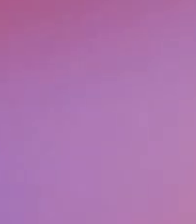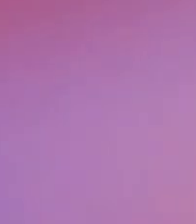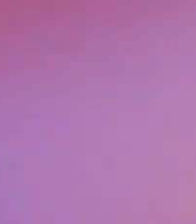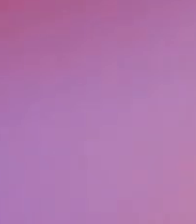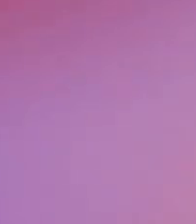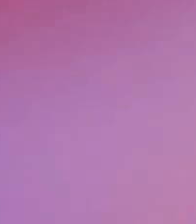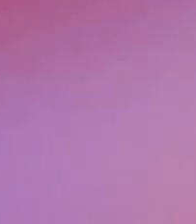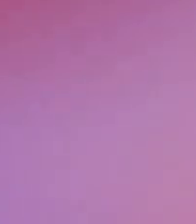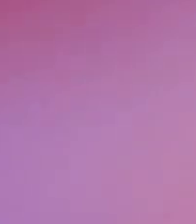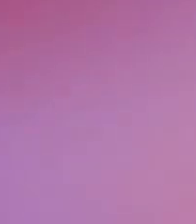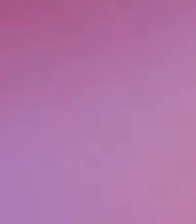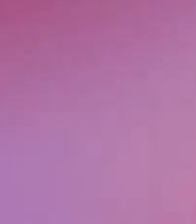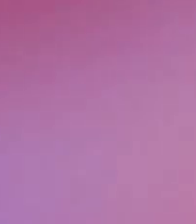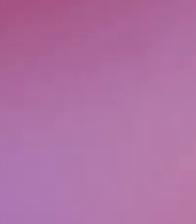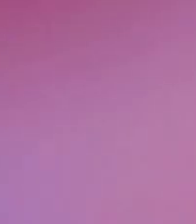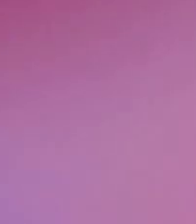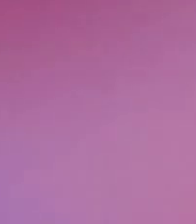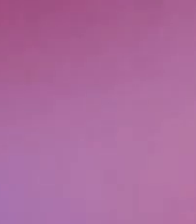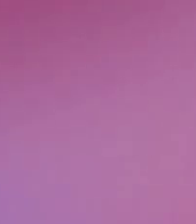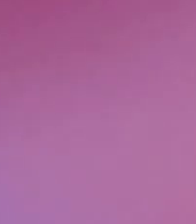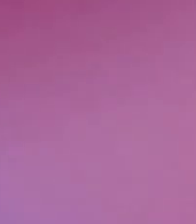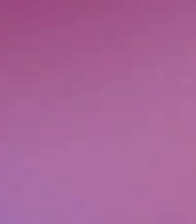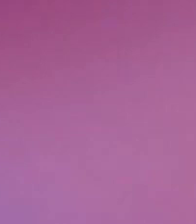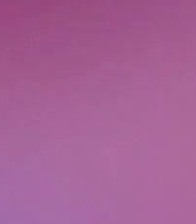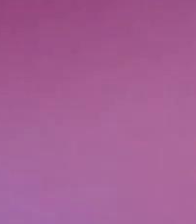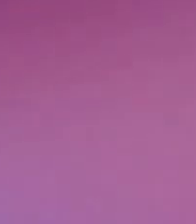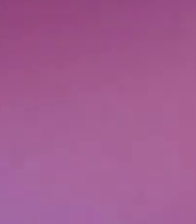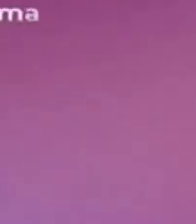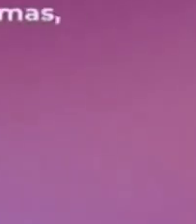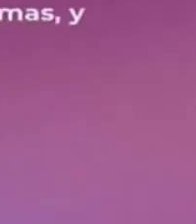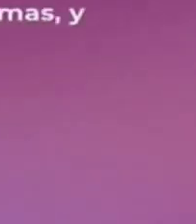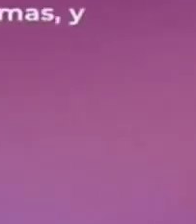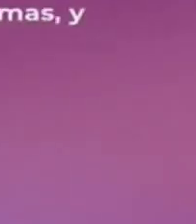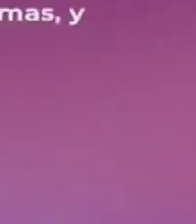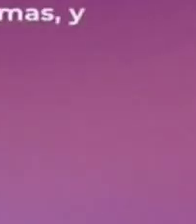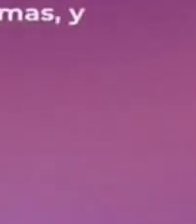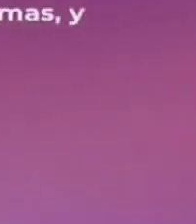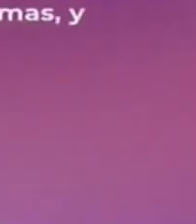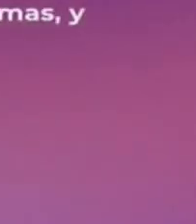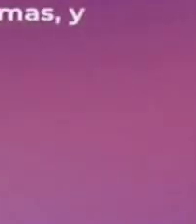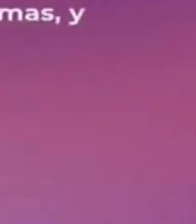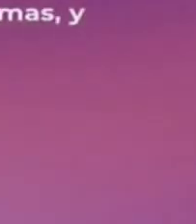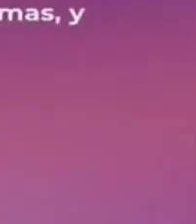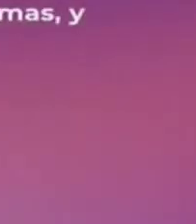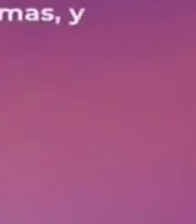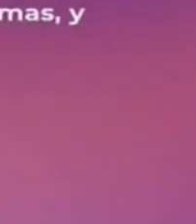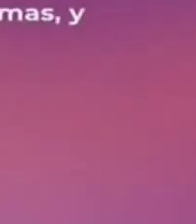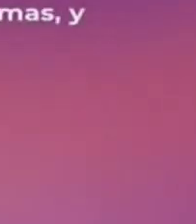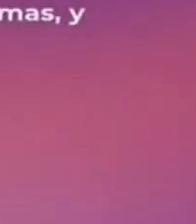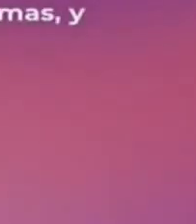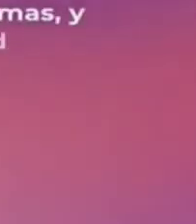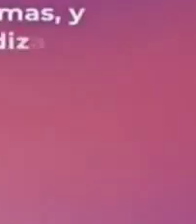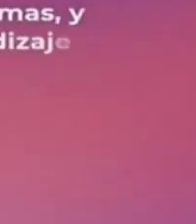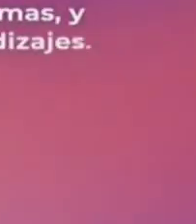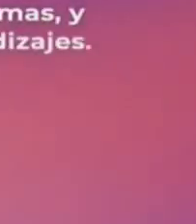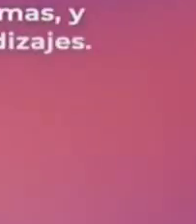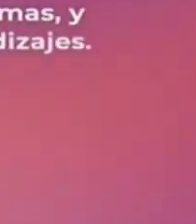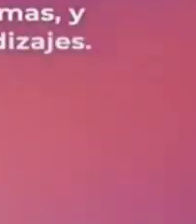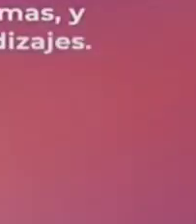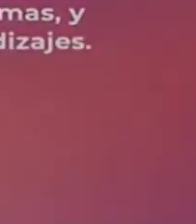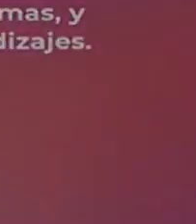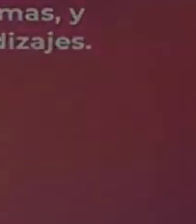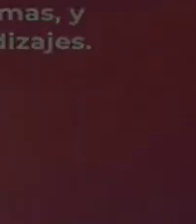.mx, en donde podrás ver nuevamente los videos de los programas y además encontrarás actividades para fortalecer tus